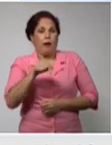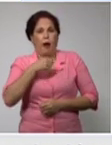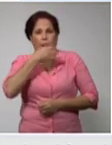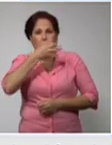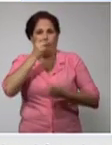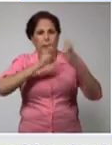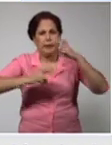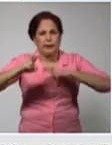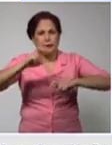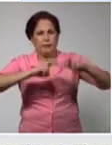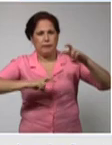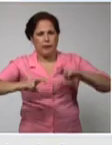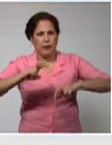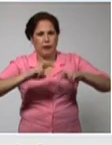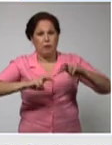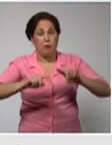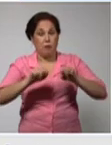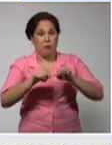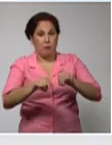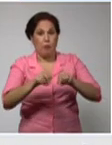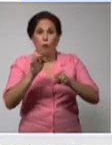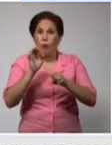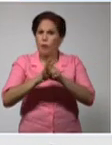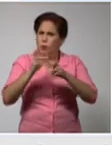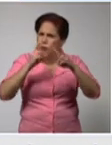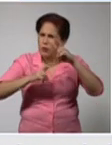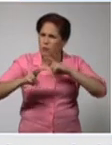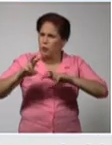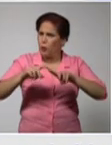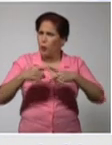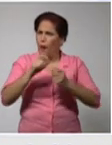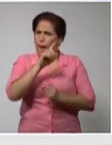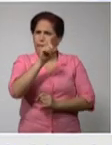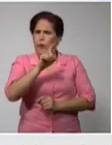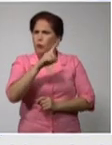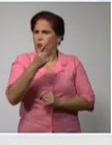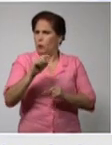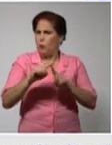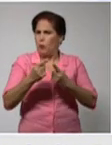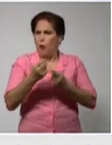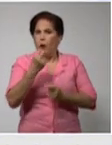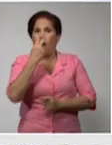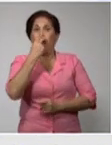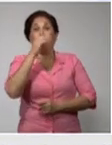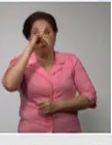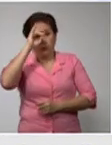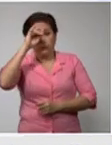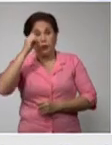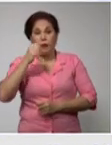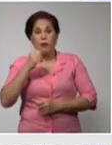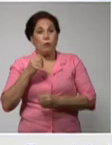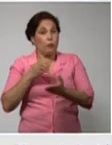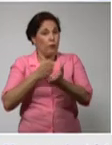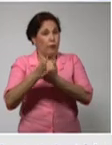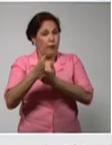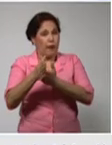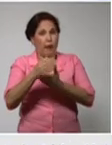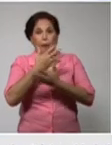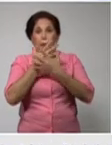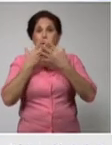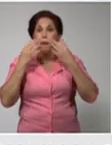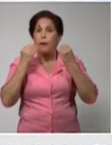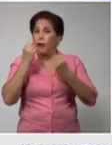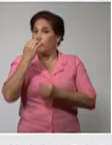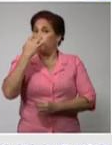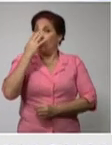comienza esta investigación comienza a indagarse sobre este tema y se ha encontrado una relación directa entre la pérdida del olfato